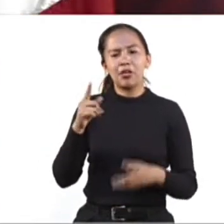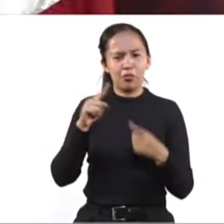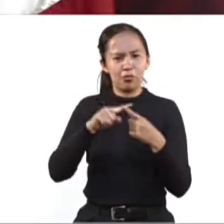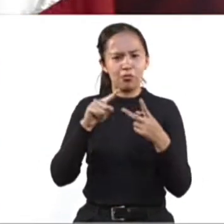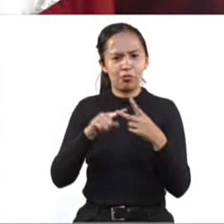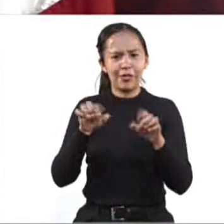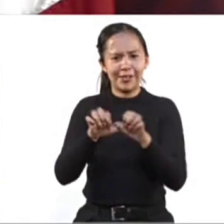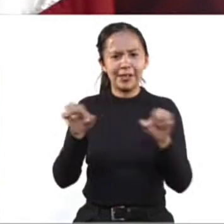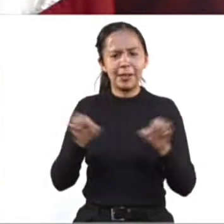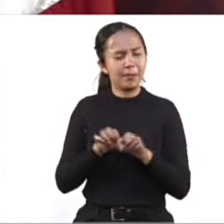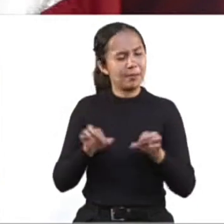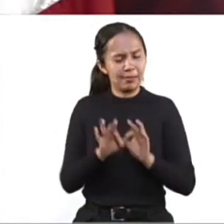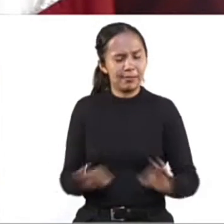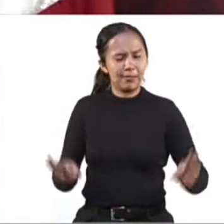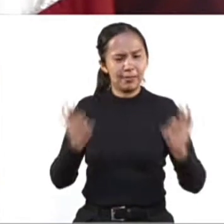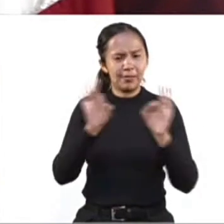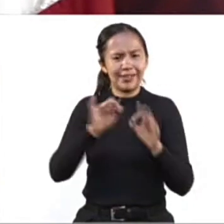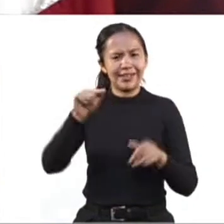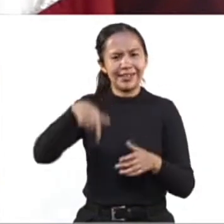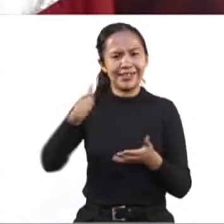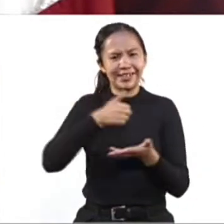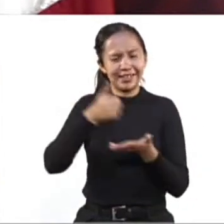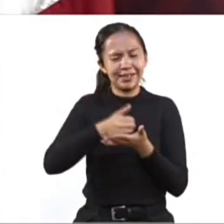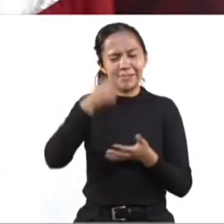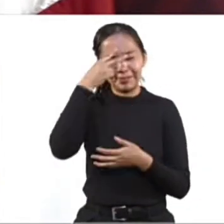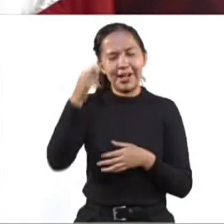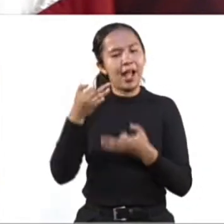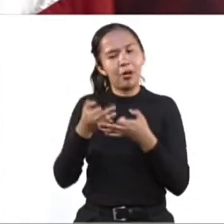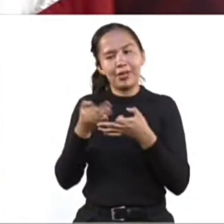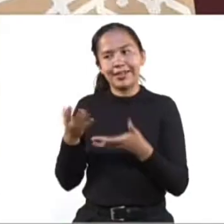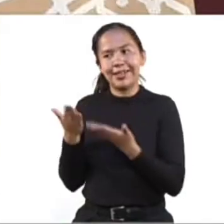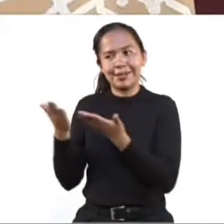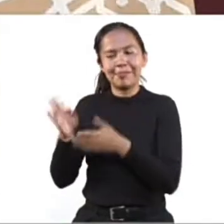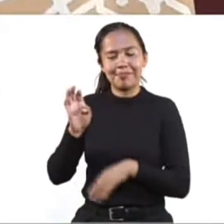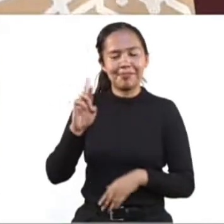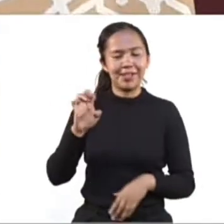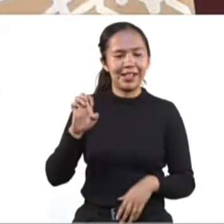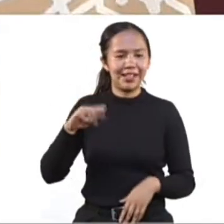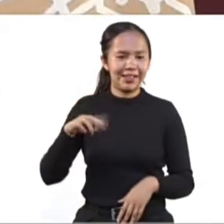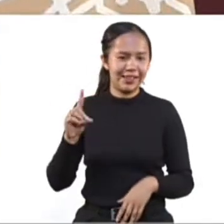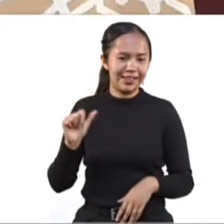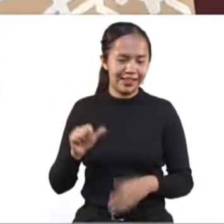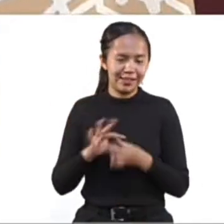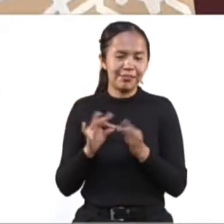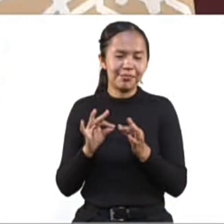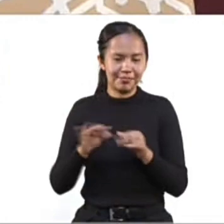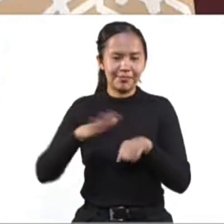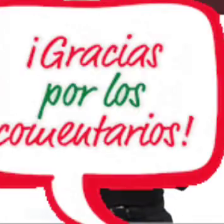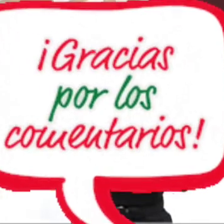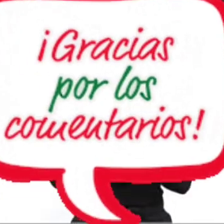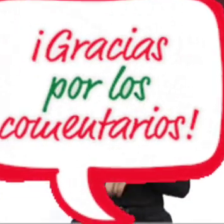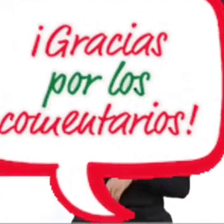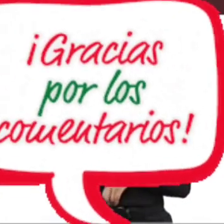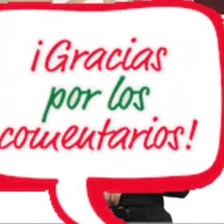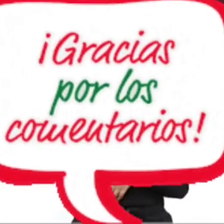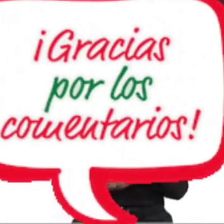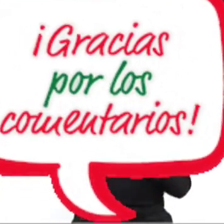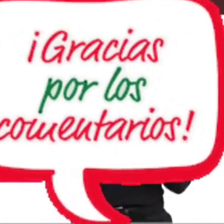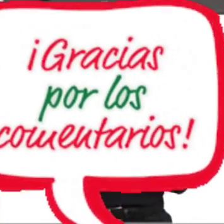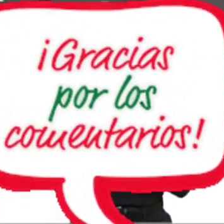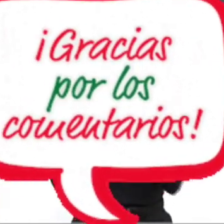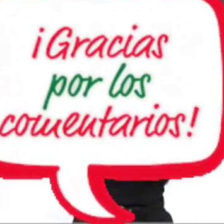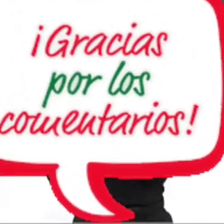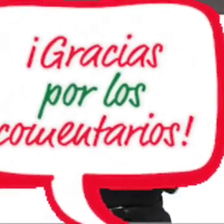más importante. No les adelanto más ahorita, ya que Brenda no lo cuente, ¿no? Entonces, Adriana, por favor.